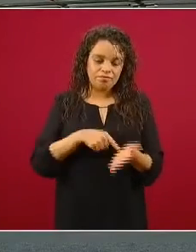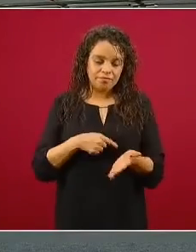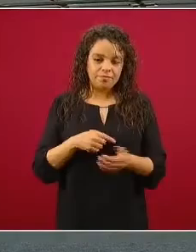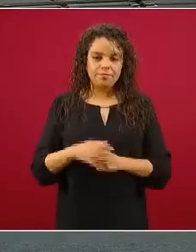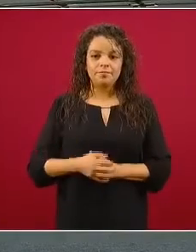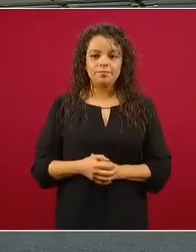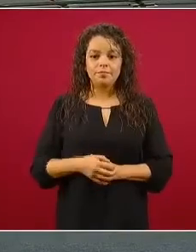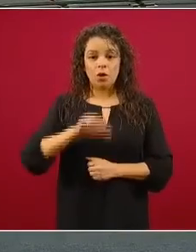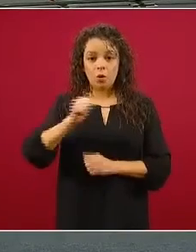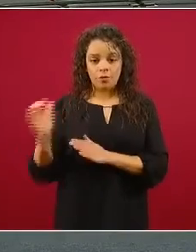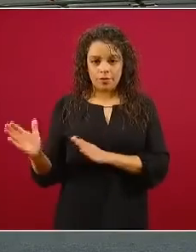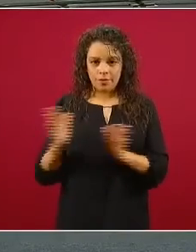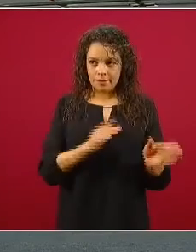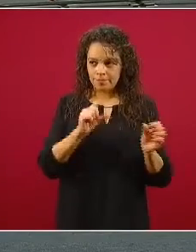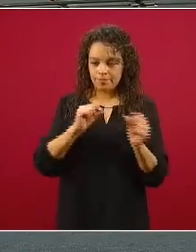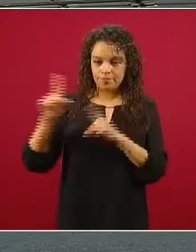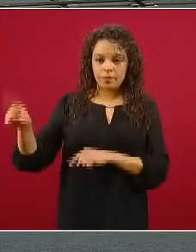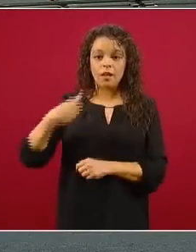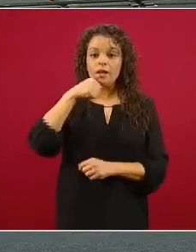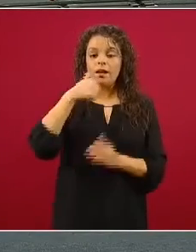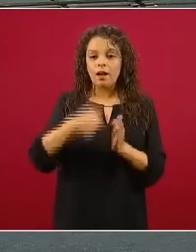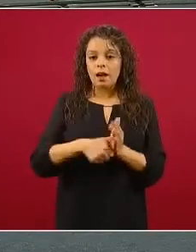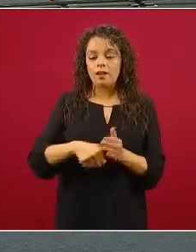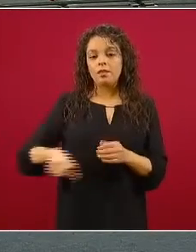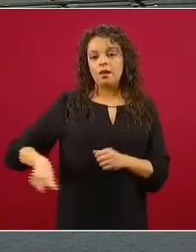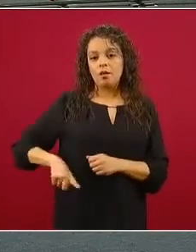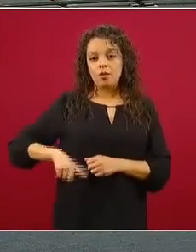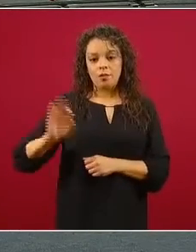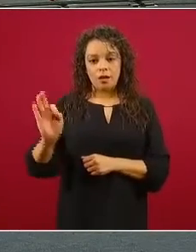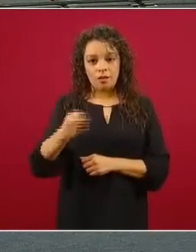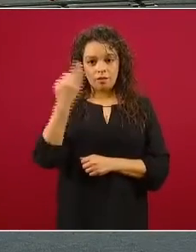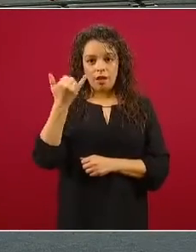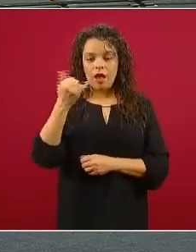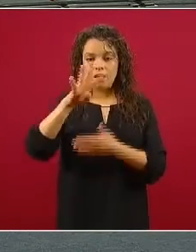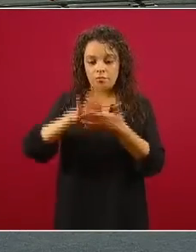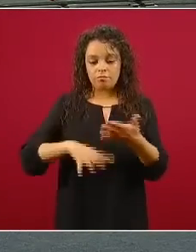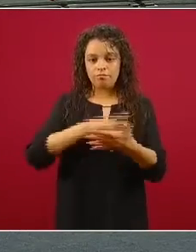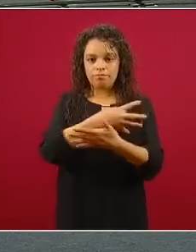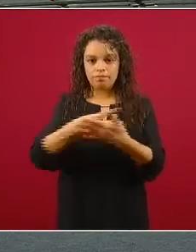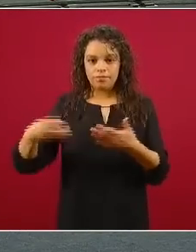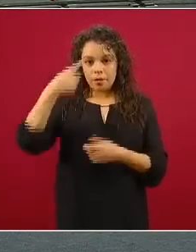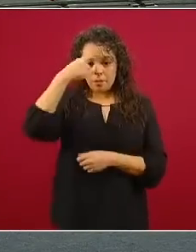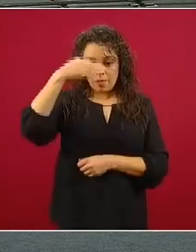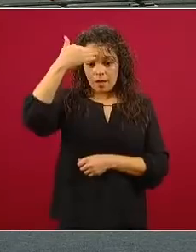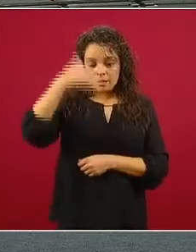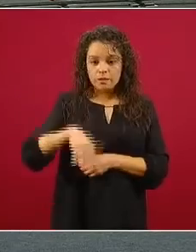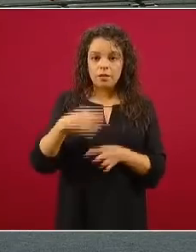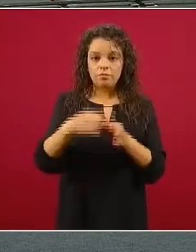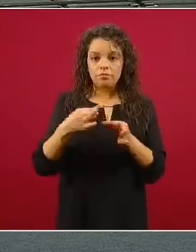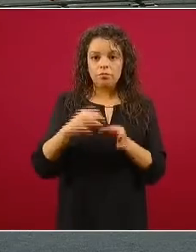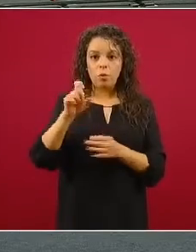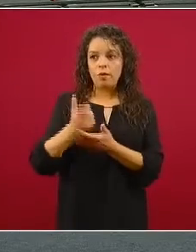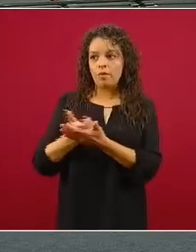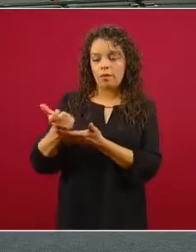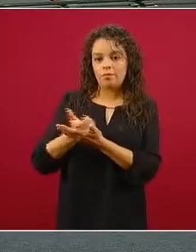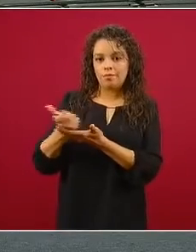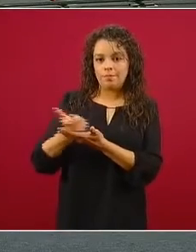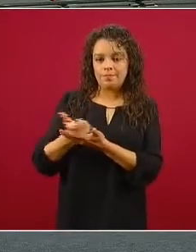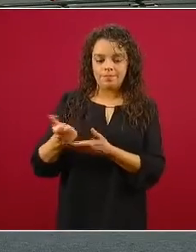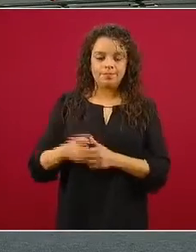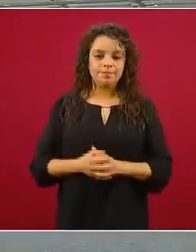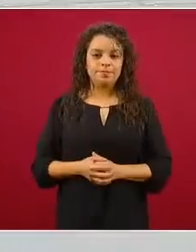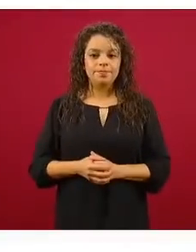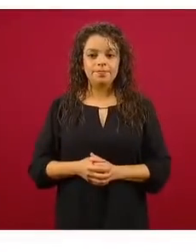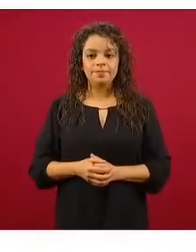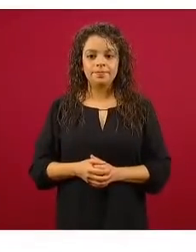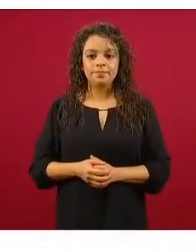del gobierno federal, que es la misma, la tabla de amortización. Y finalmente, la siguiente, por favor. Pues el número